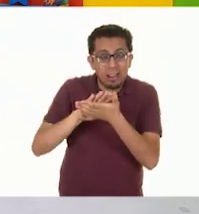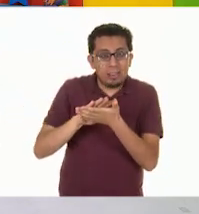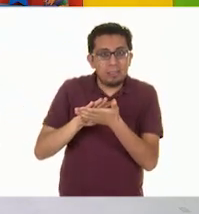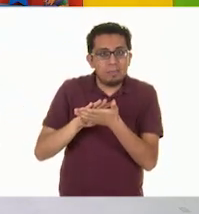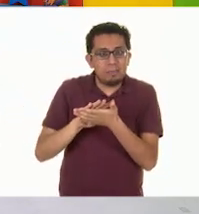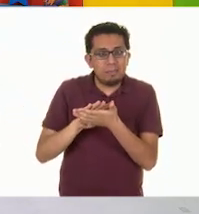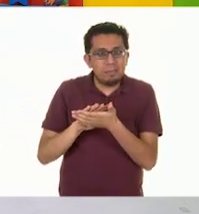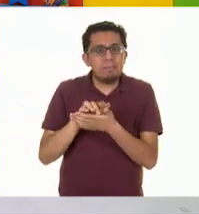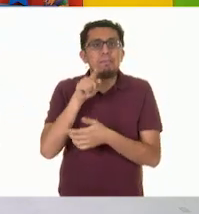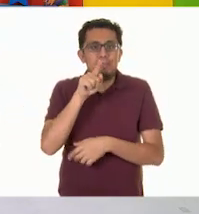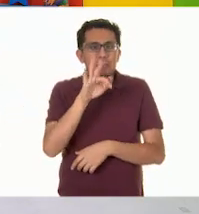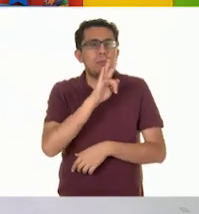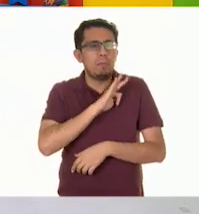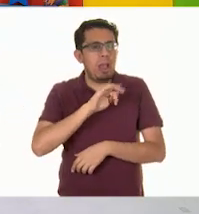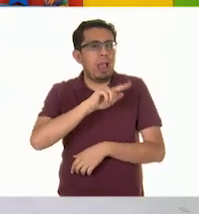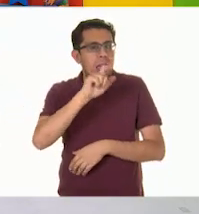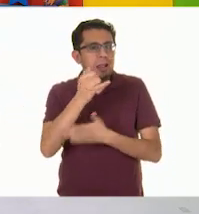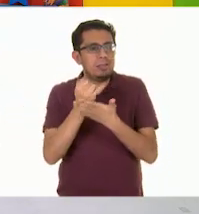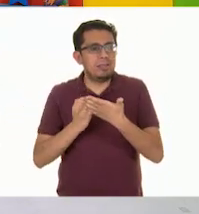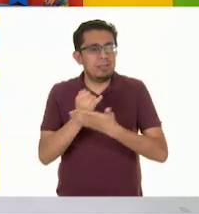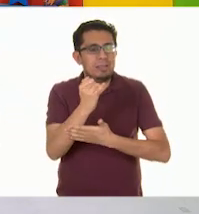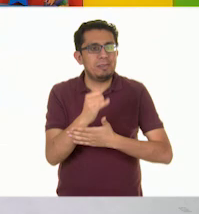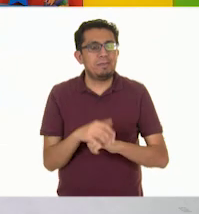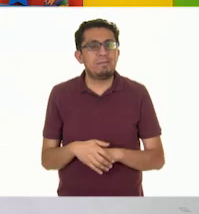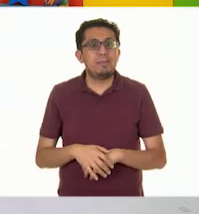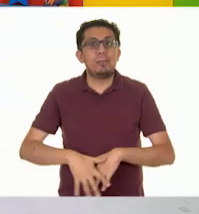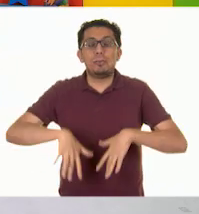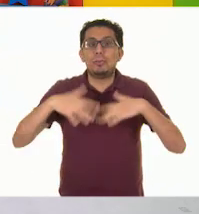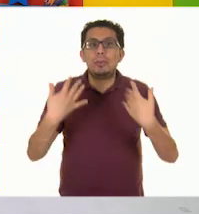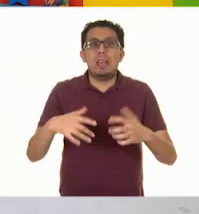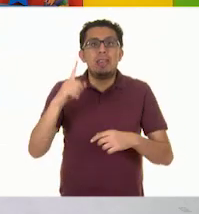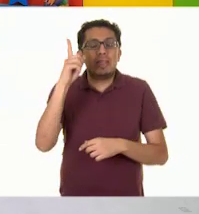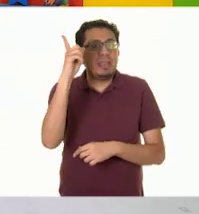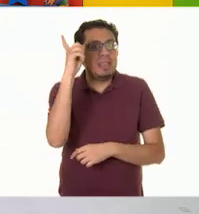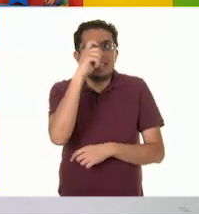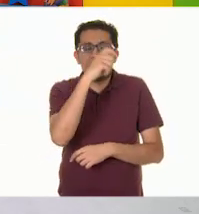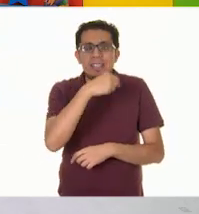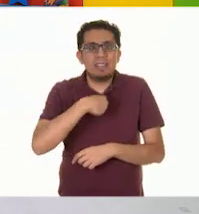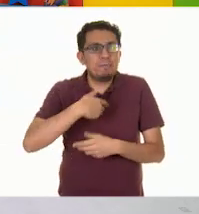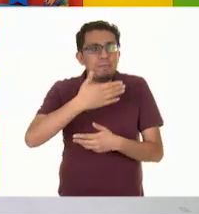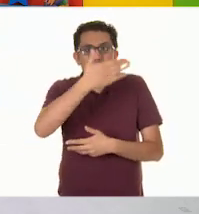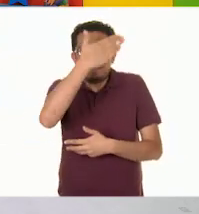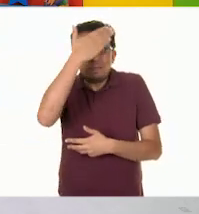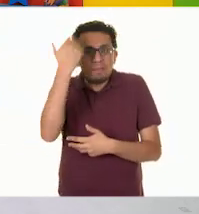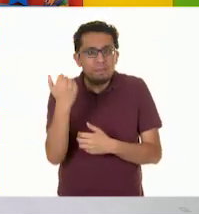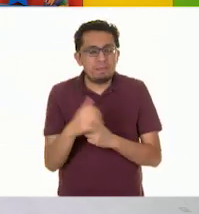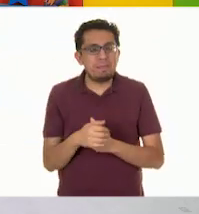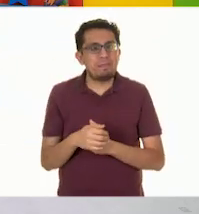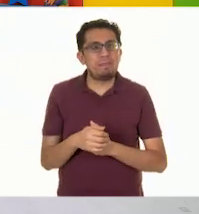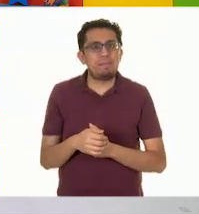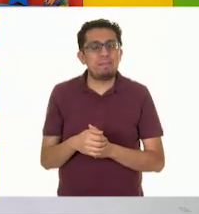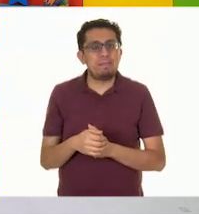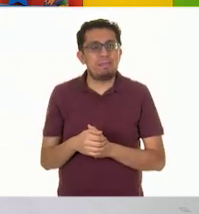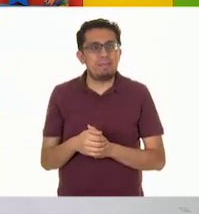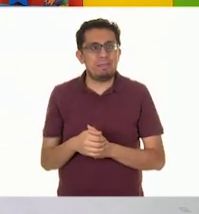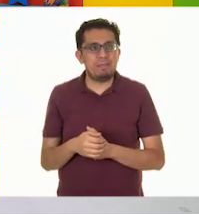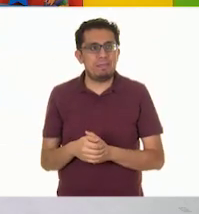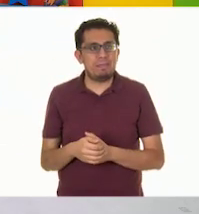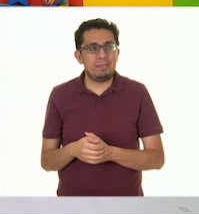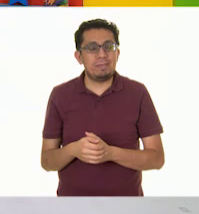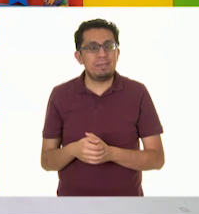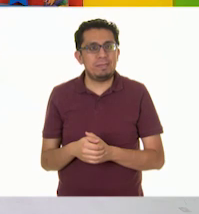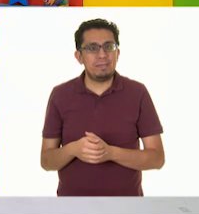una decisión. ¡Ay! Es difícil, no sé. A ver, en el espacio, ¿qué pongo, Ana?